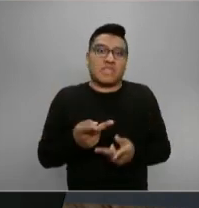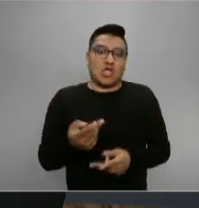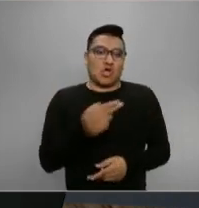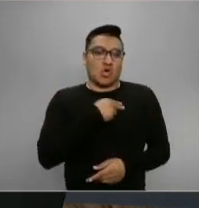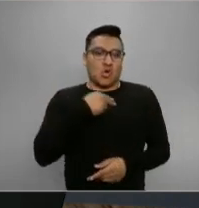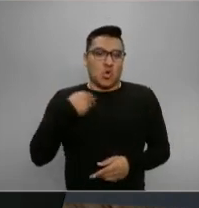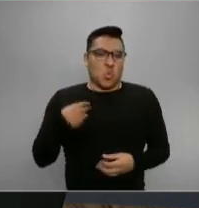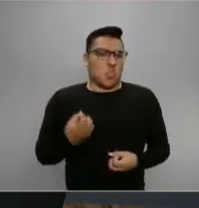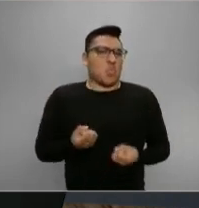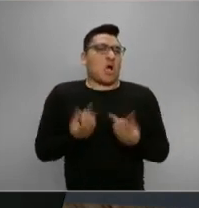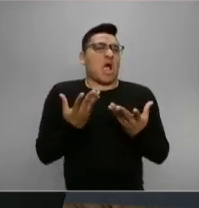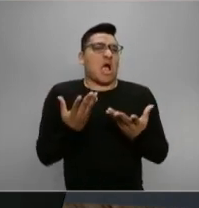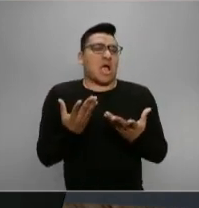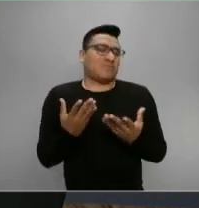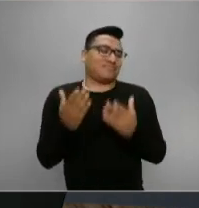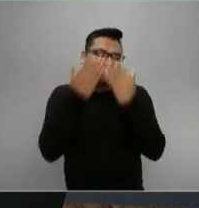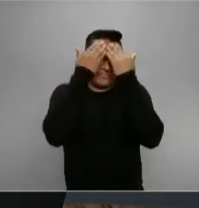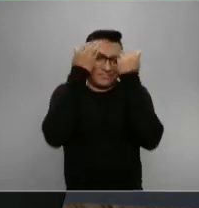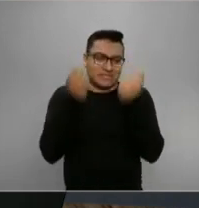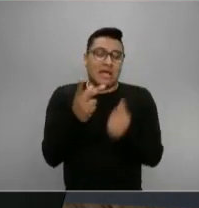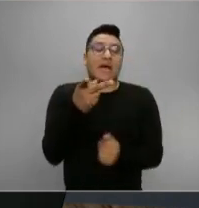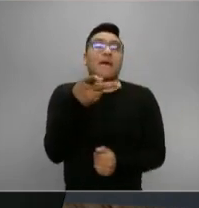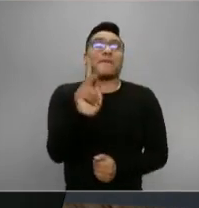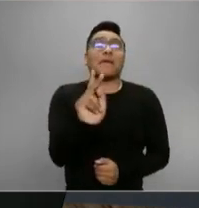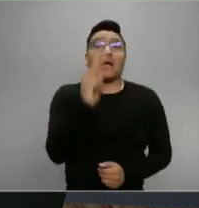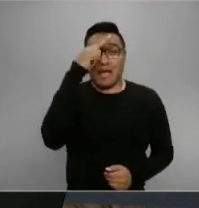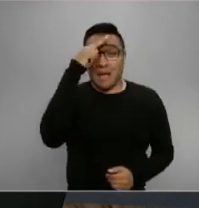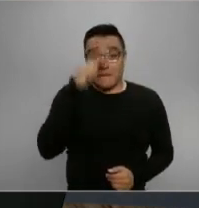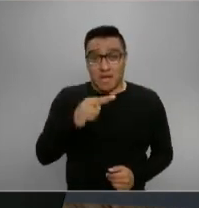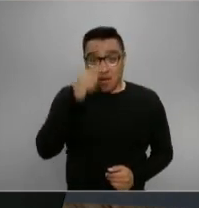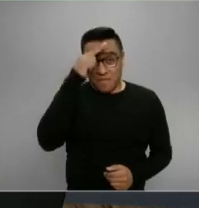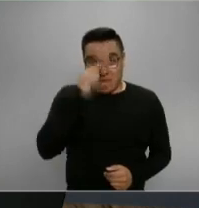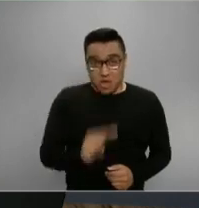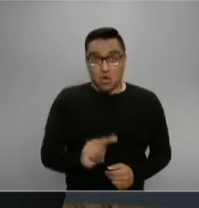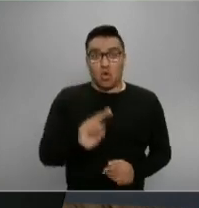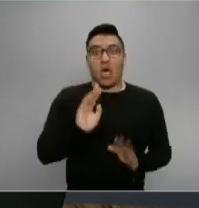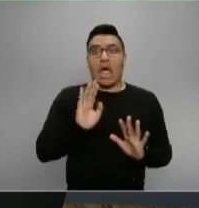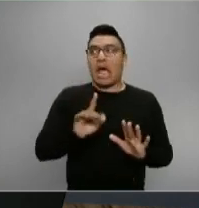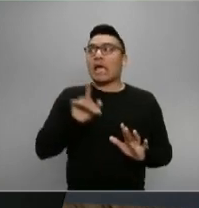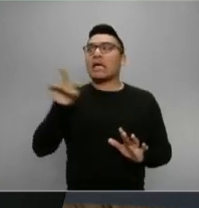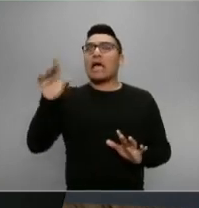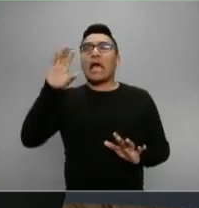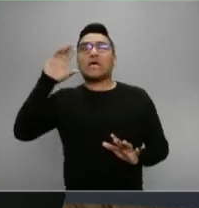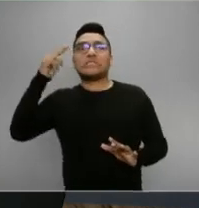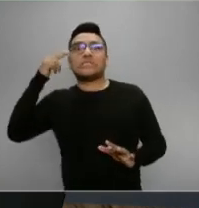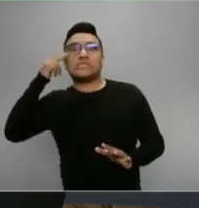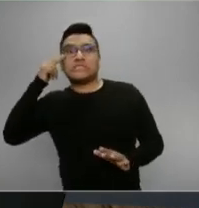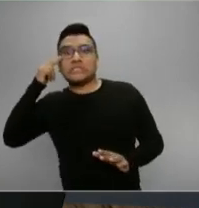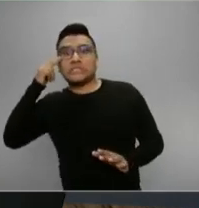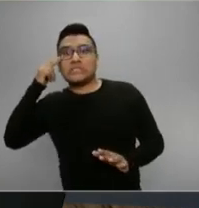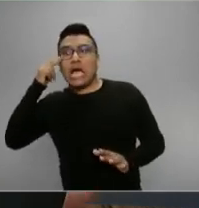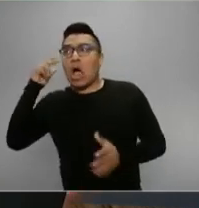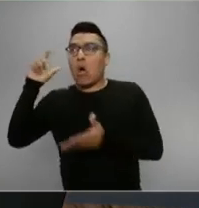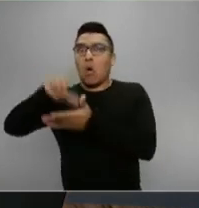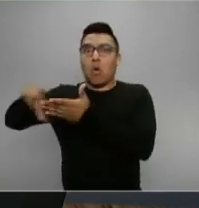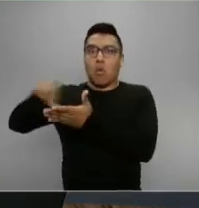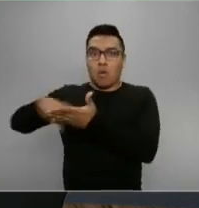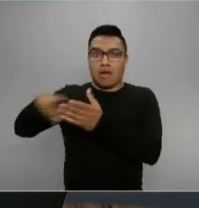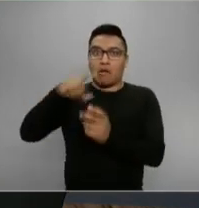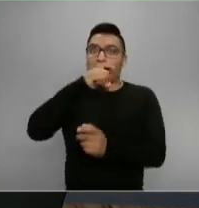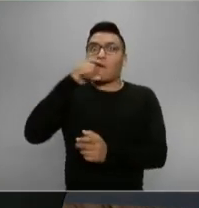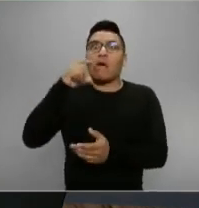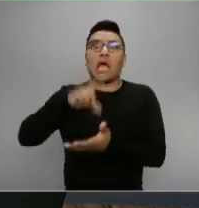sabe, pero que ahora México está comprándole a China mucho más caro.